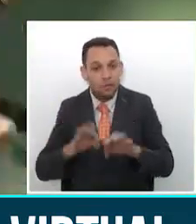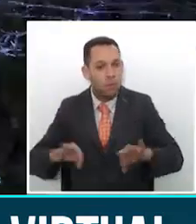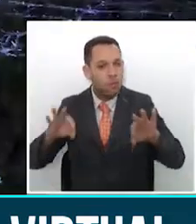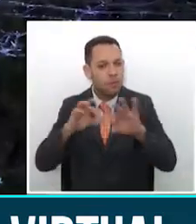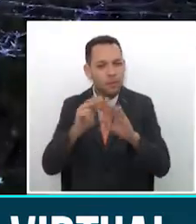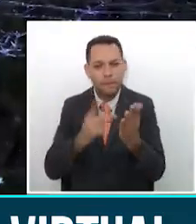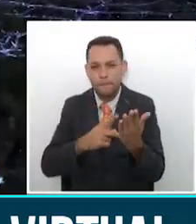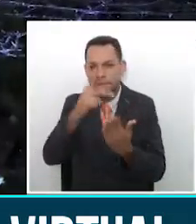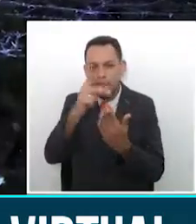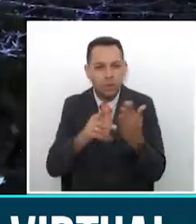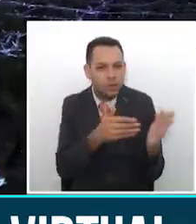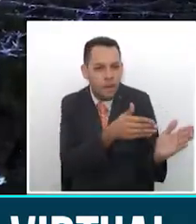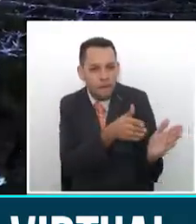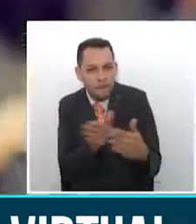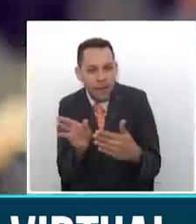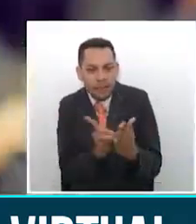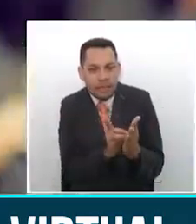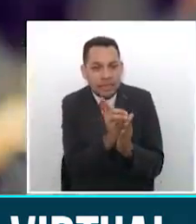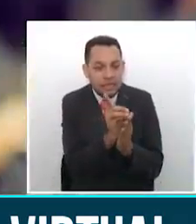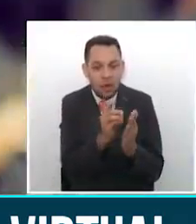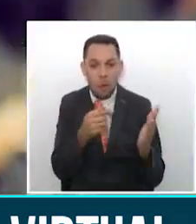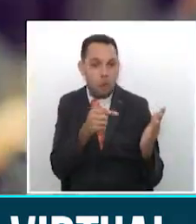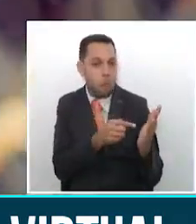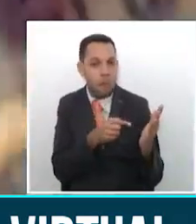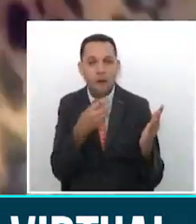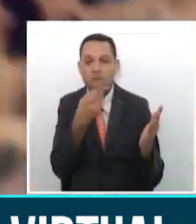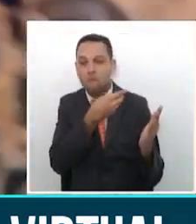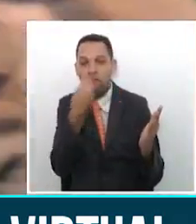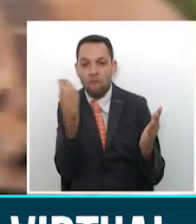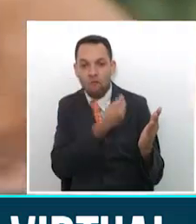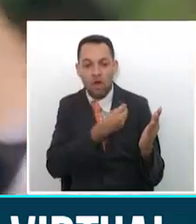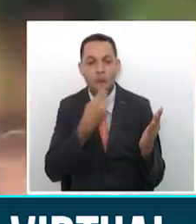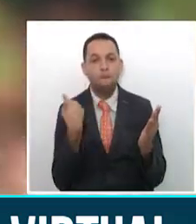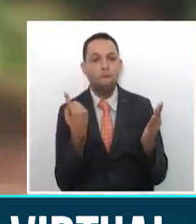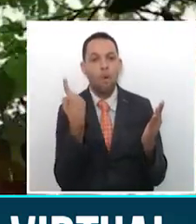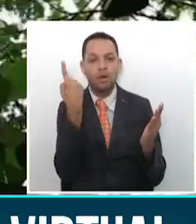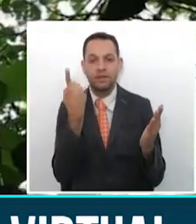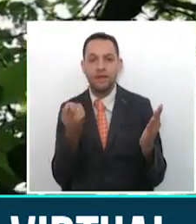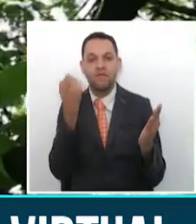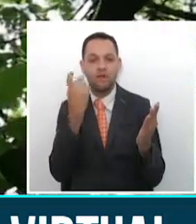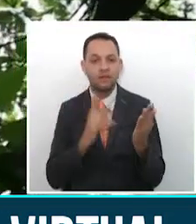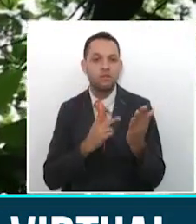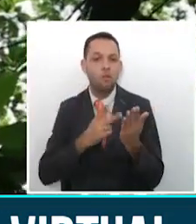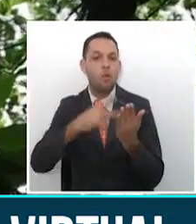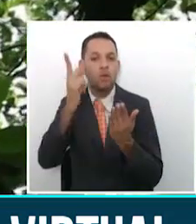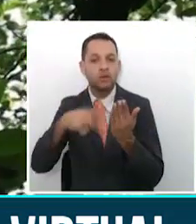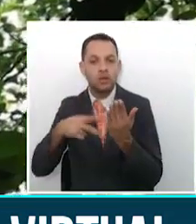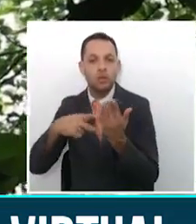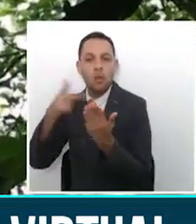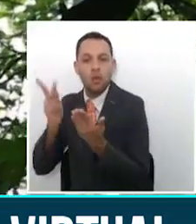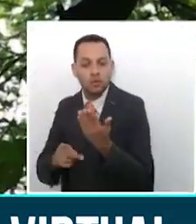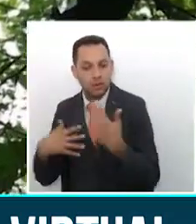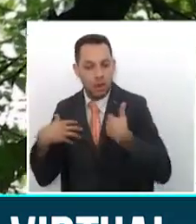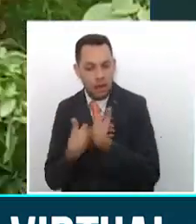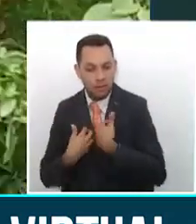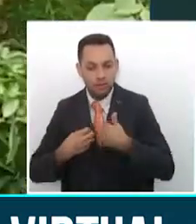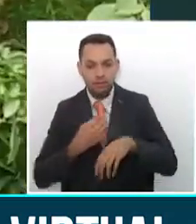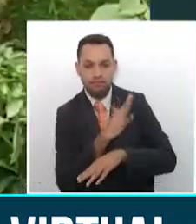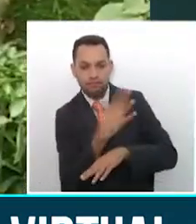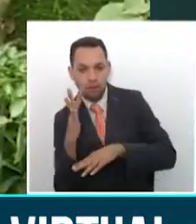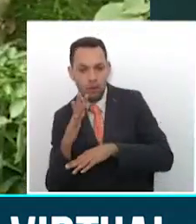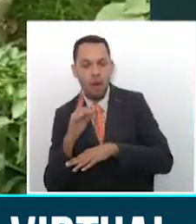departamentales carecen de políticas de desarrollo y apoyo a proyectos en torno a la fauna y la flora.